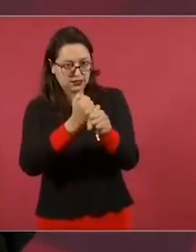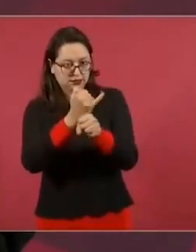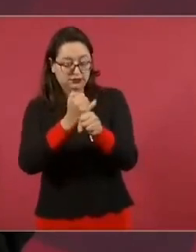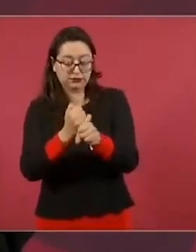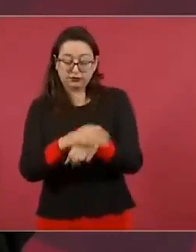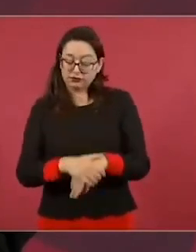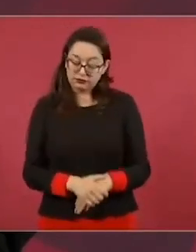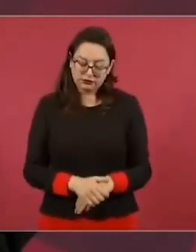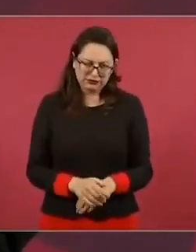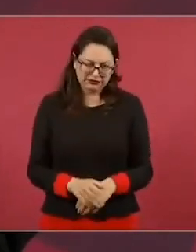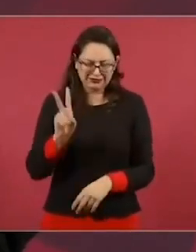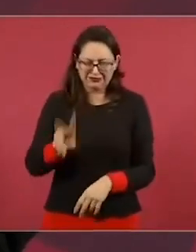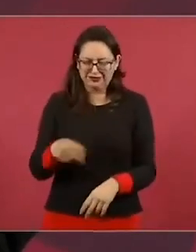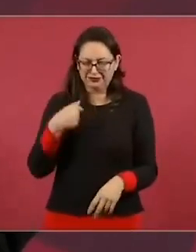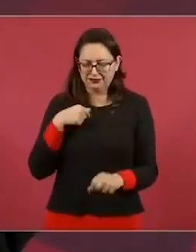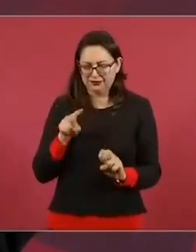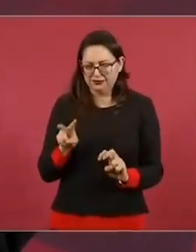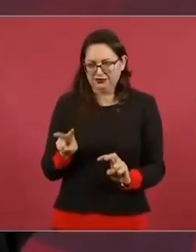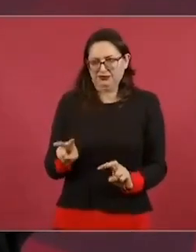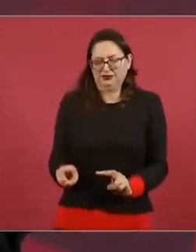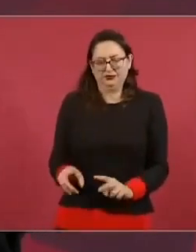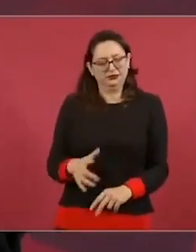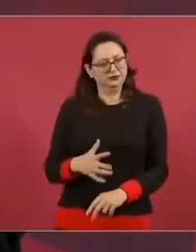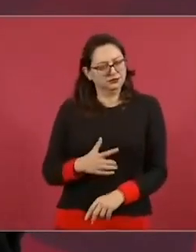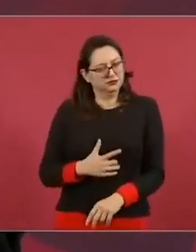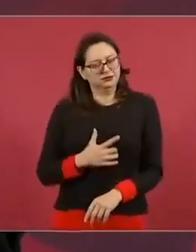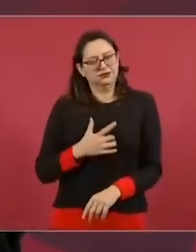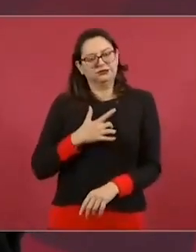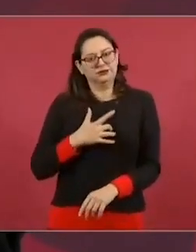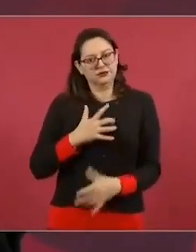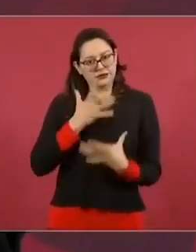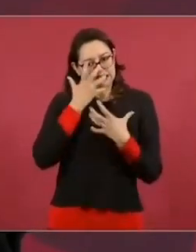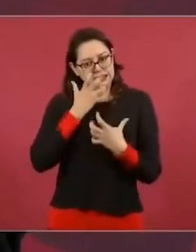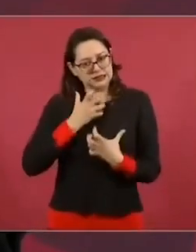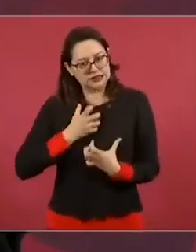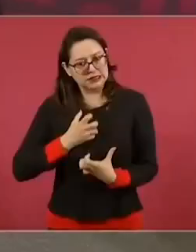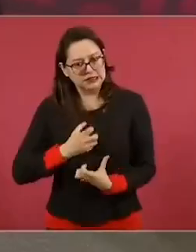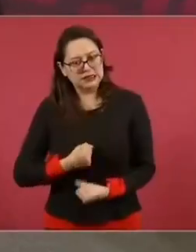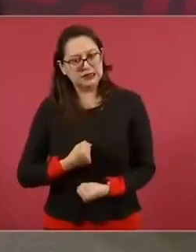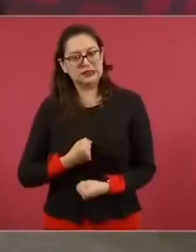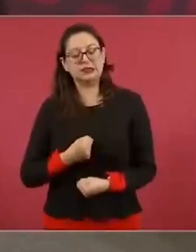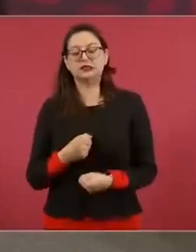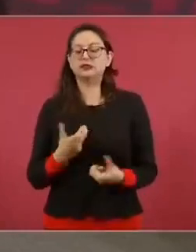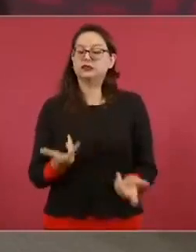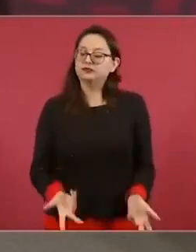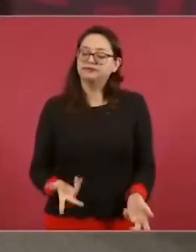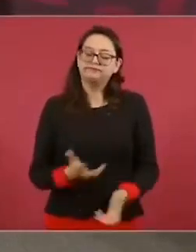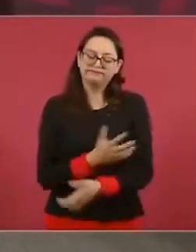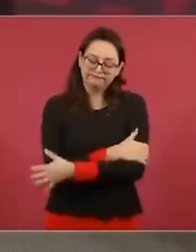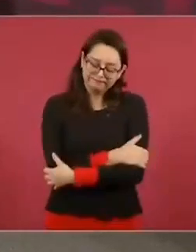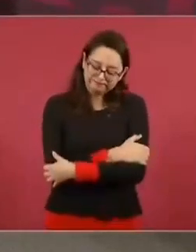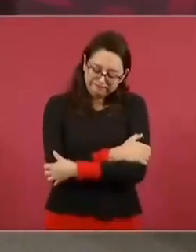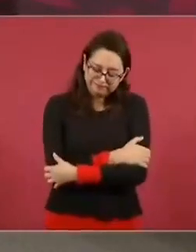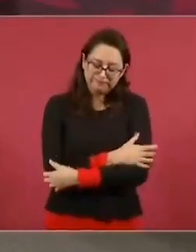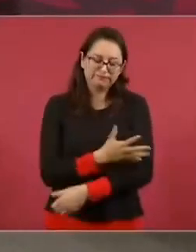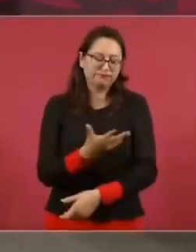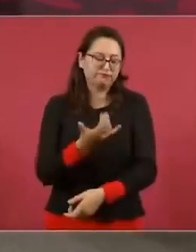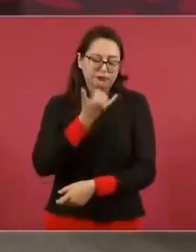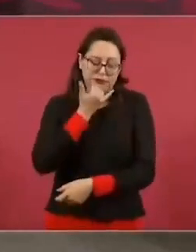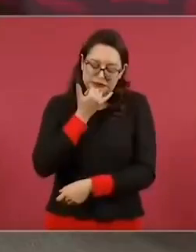sincero a los familiares de los jóvenes de los que perdieron la vida,